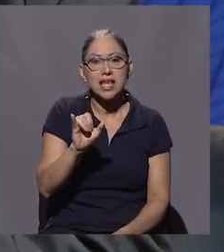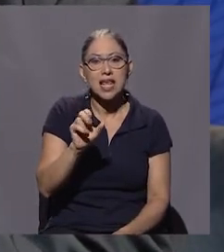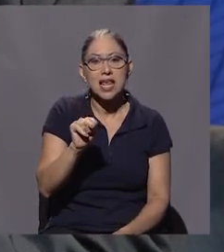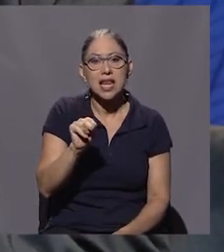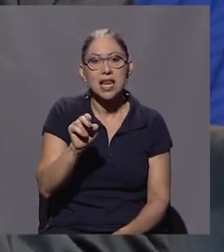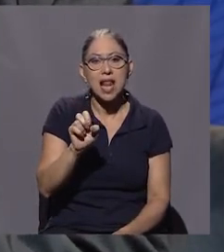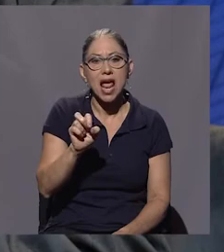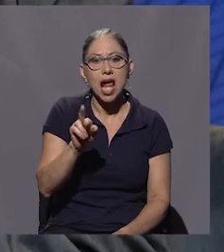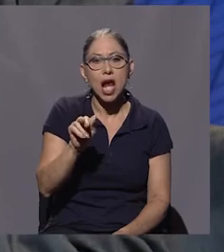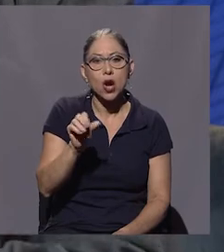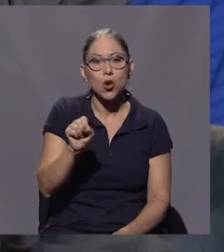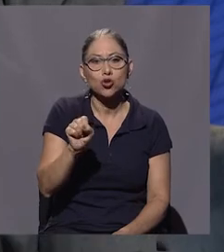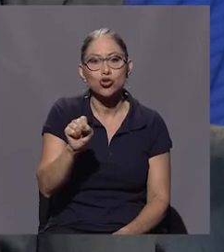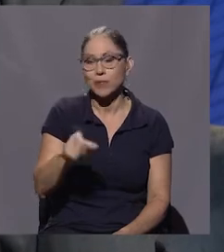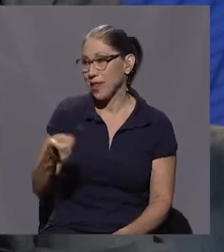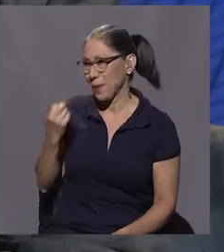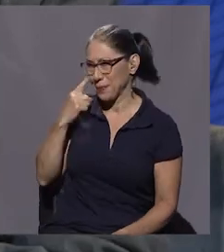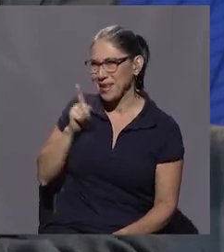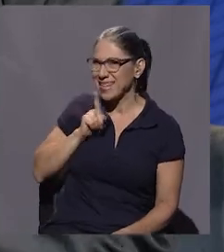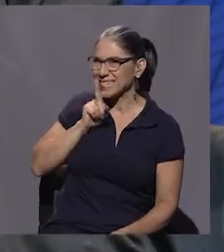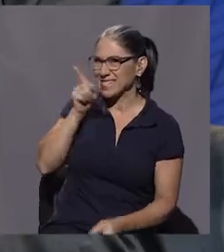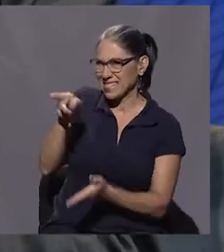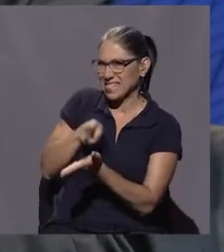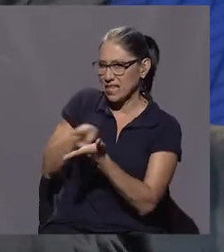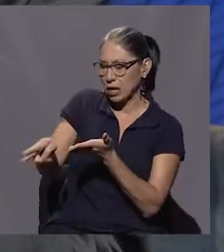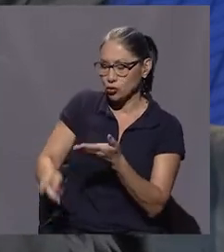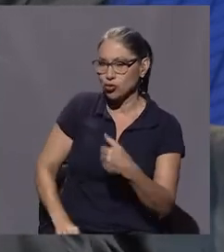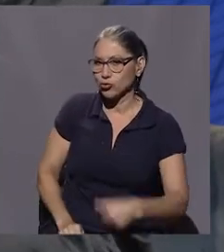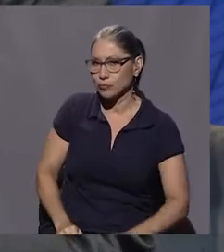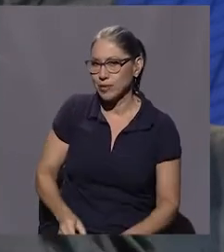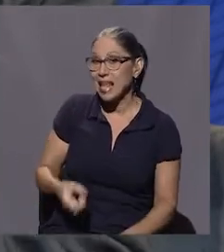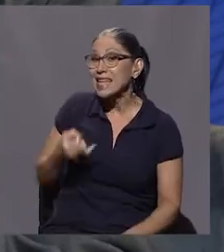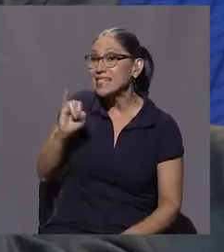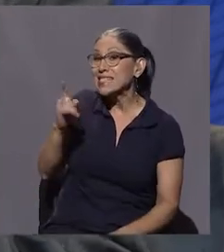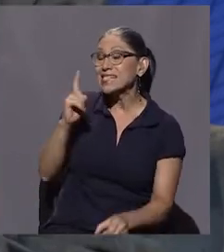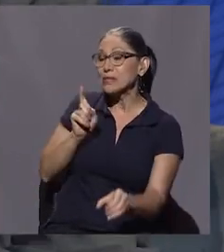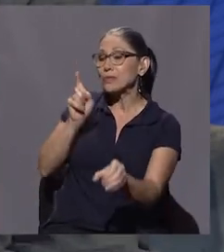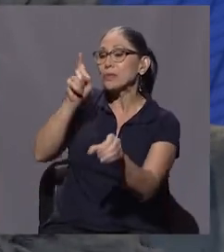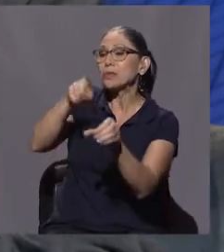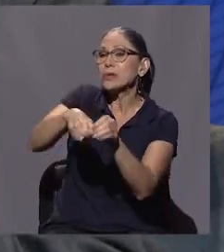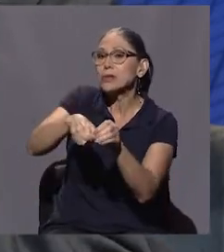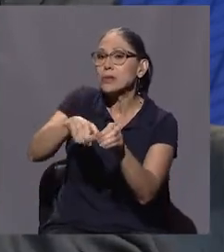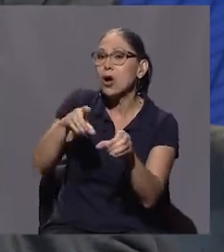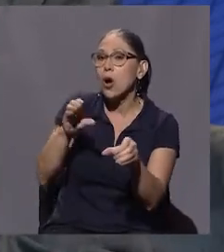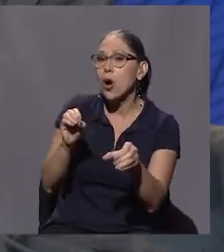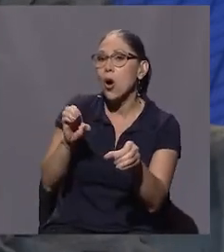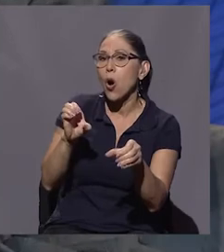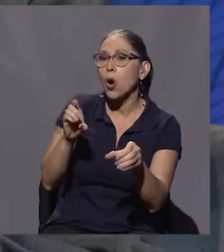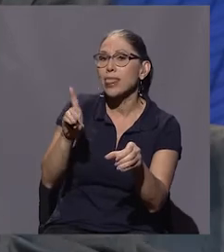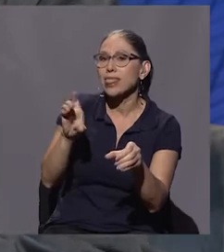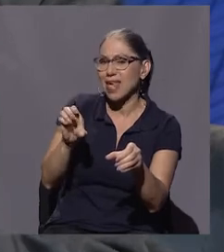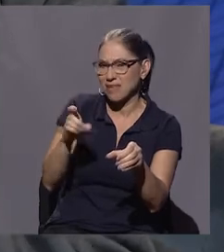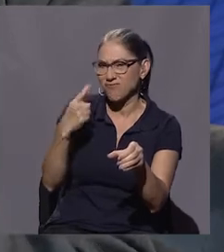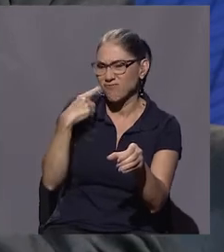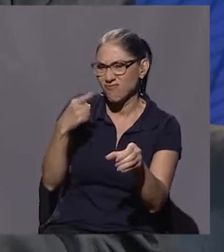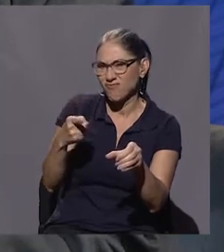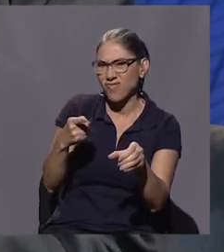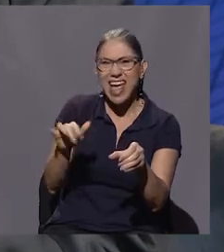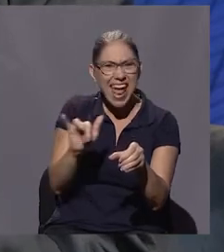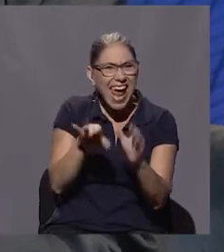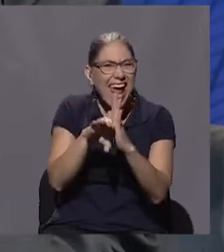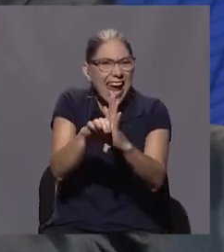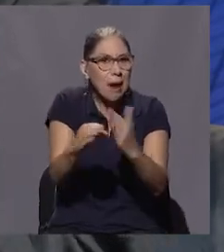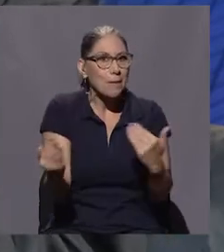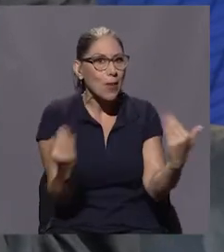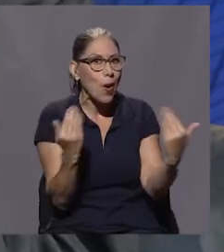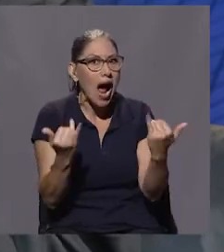sinceros, el ser a la OCDE, y déjeme ponérselo con una imagen media cruel, si usted quiere, es como ahora